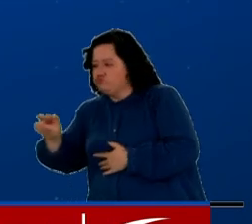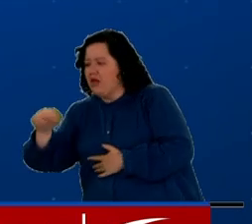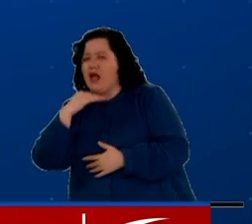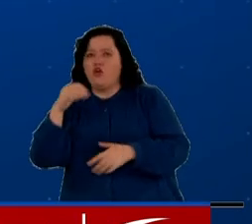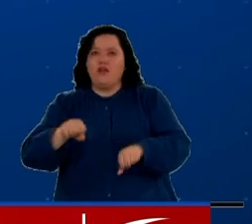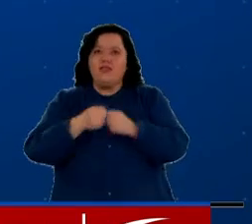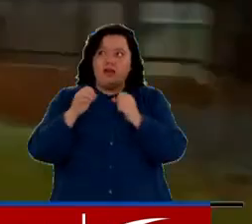hasta este momento.